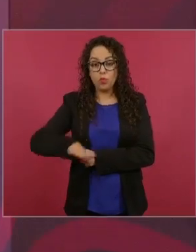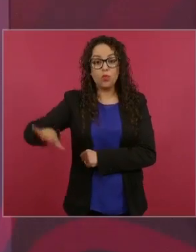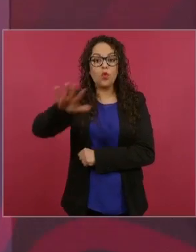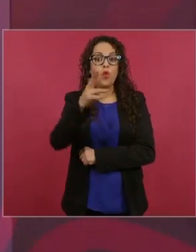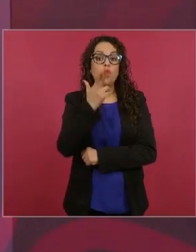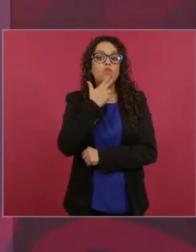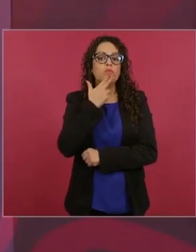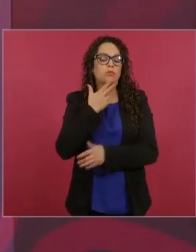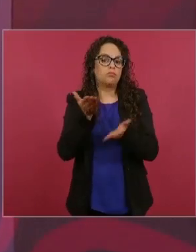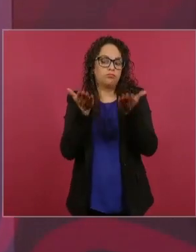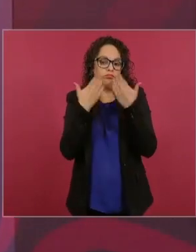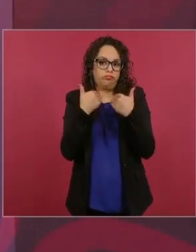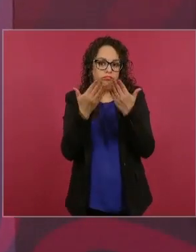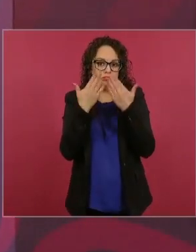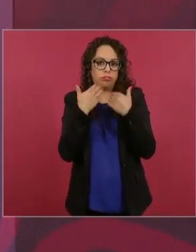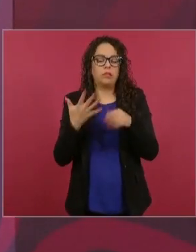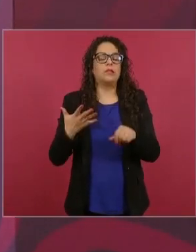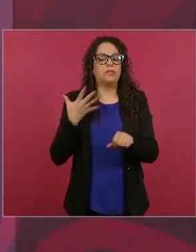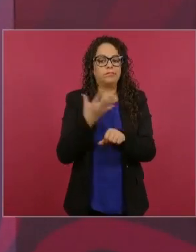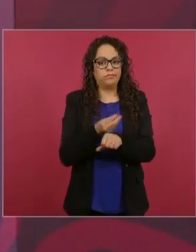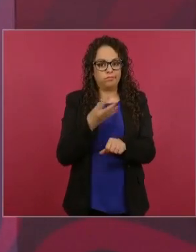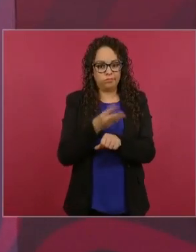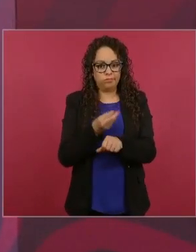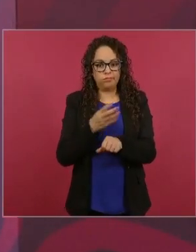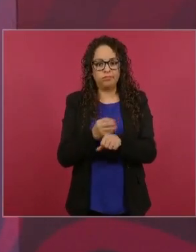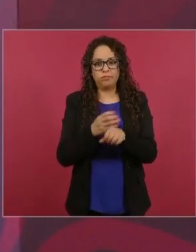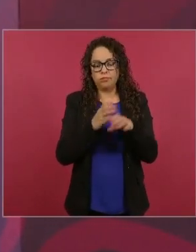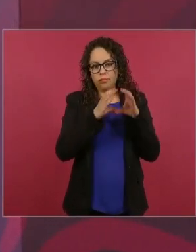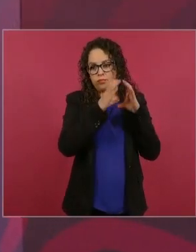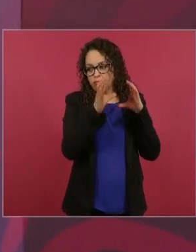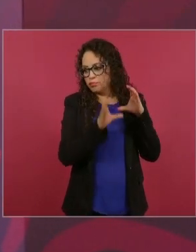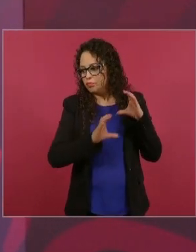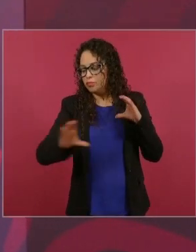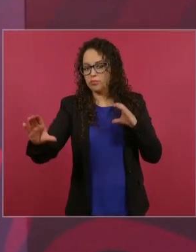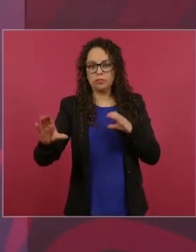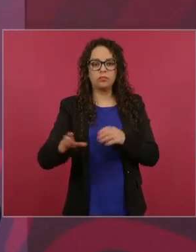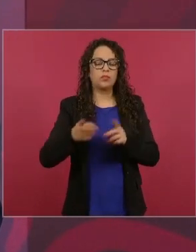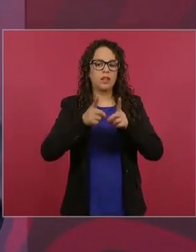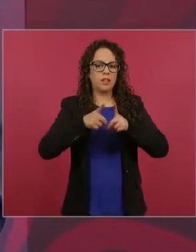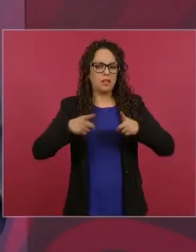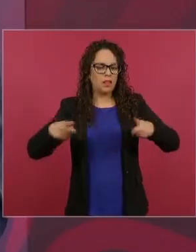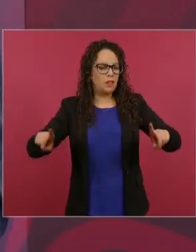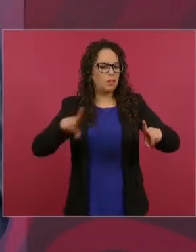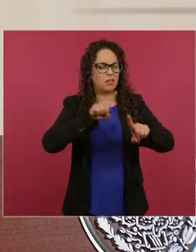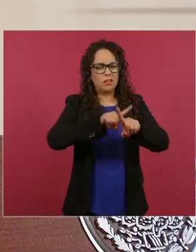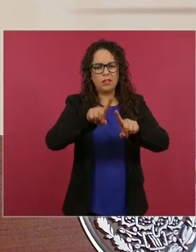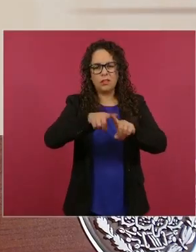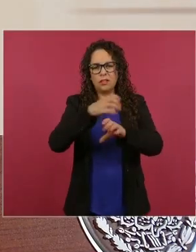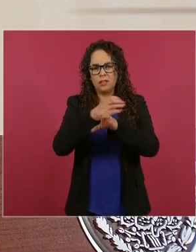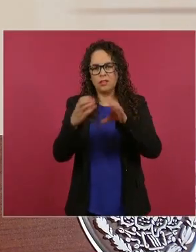muchísimas acciones de desarrollo de bienestar.